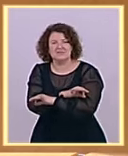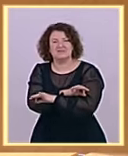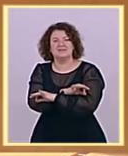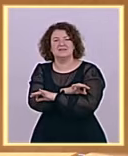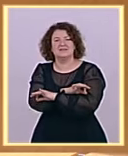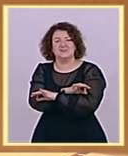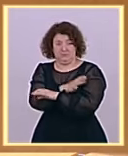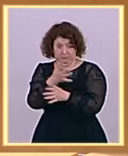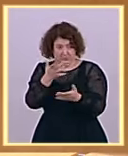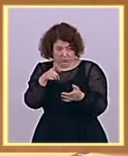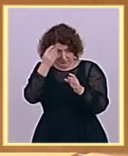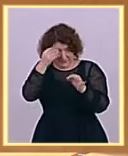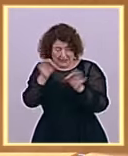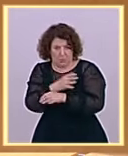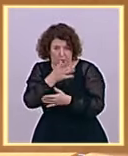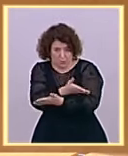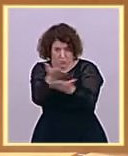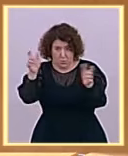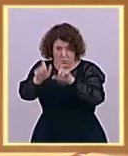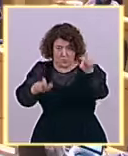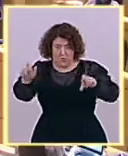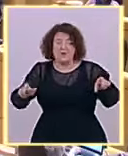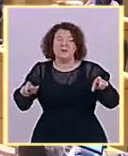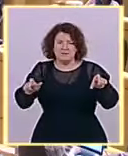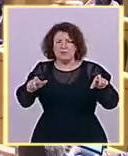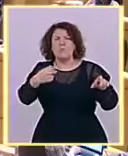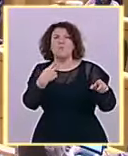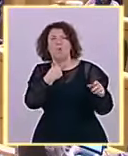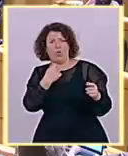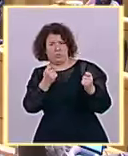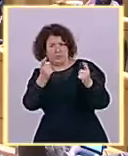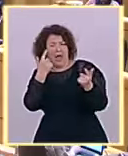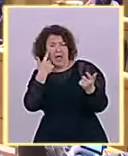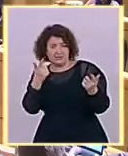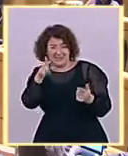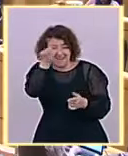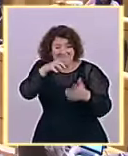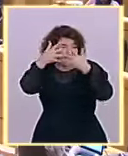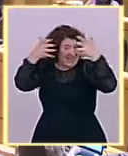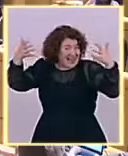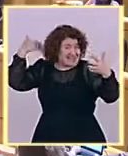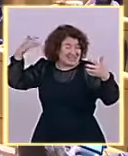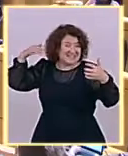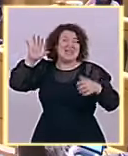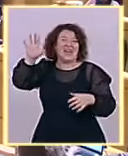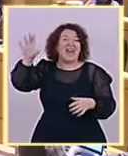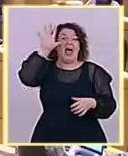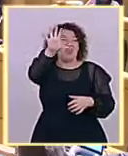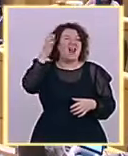Son el lema que utilizó los nacionalistas para pedir la convocatoria del referéndum.